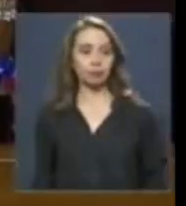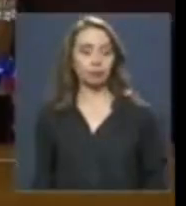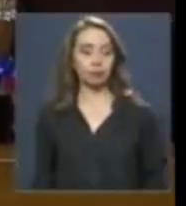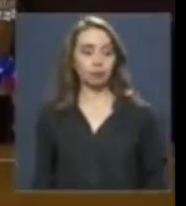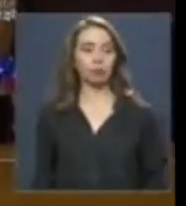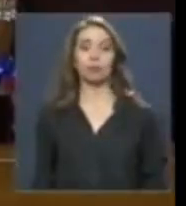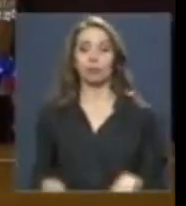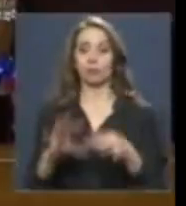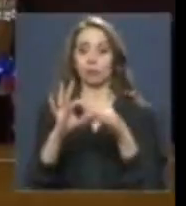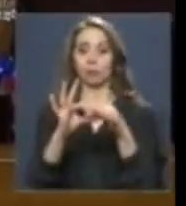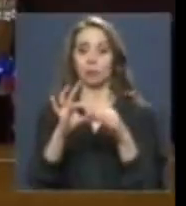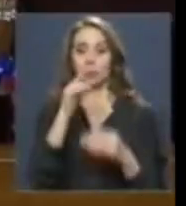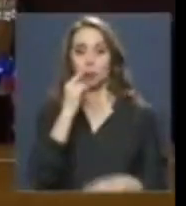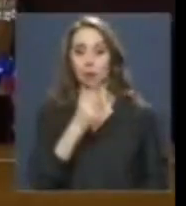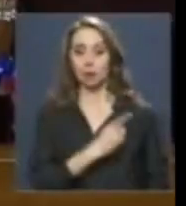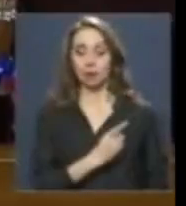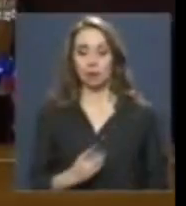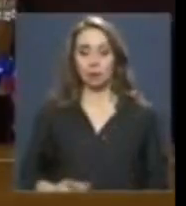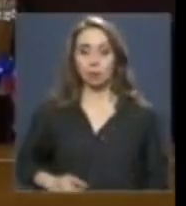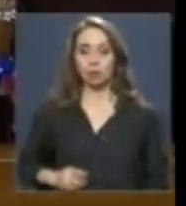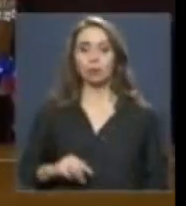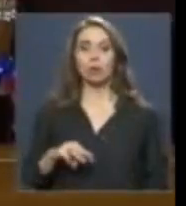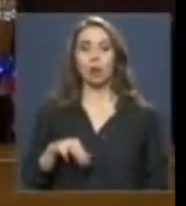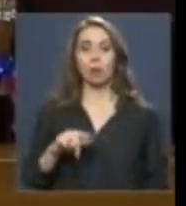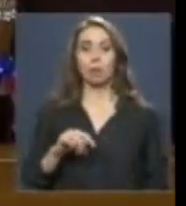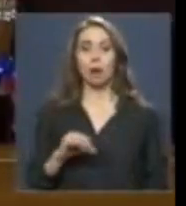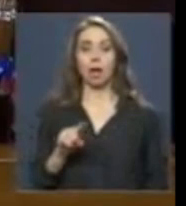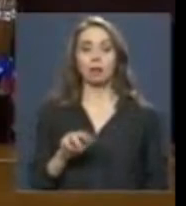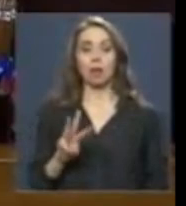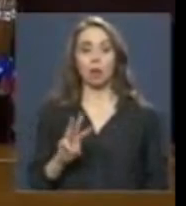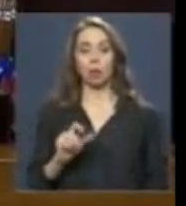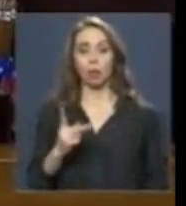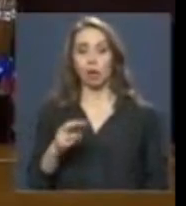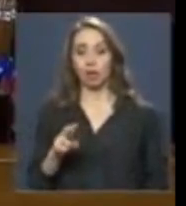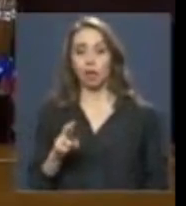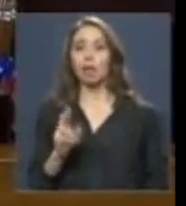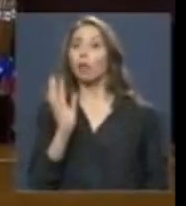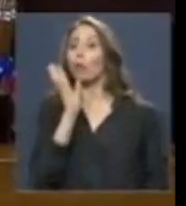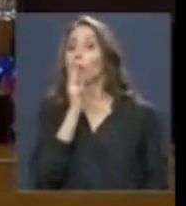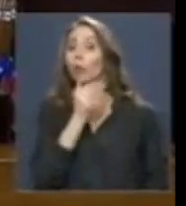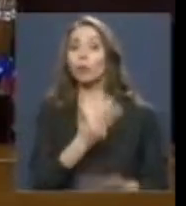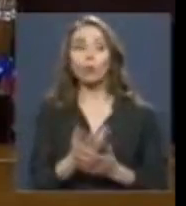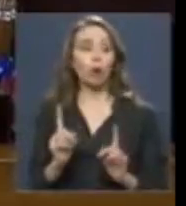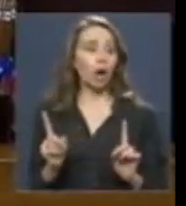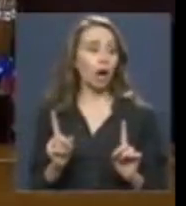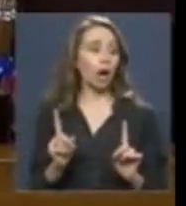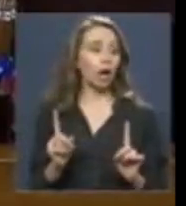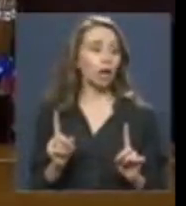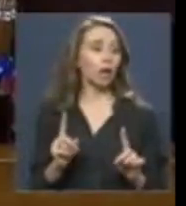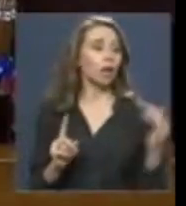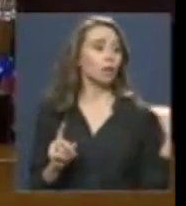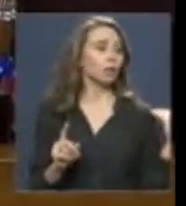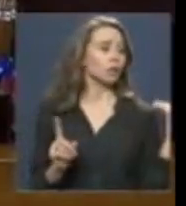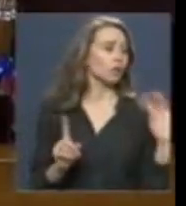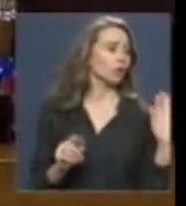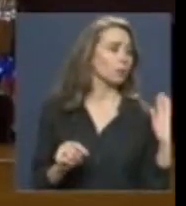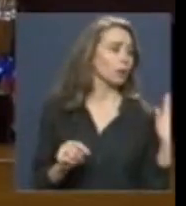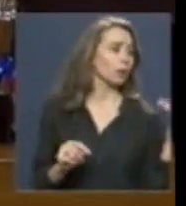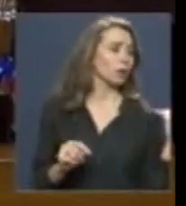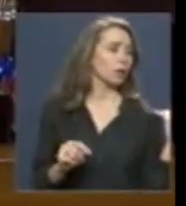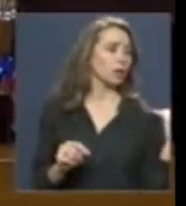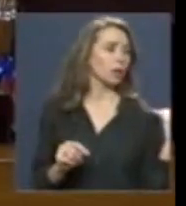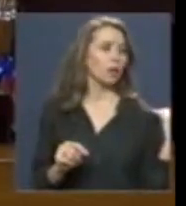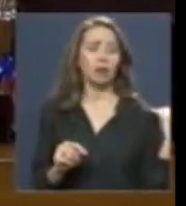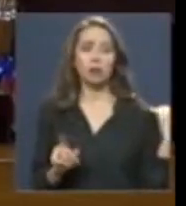Gracias, diputado Matías Bócar Prieto. No habiendo colegas inscritos para hablar en contra,